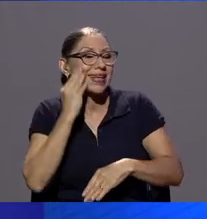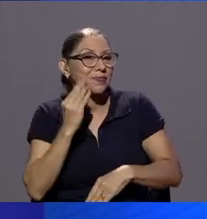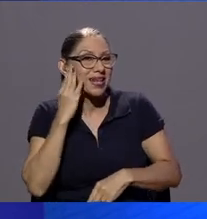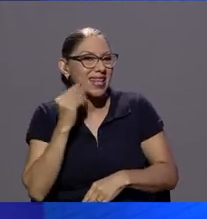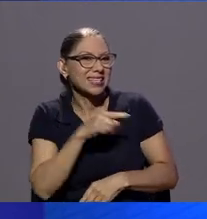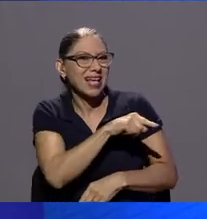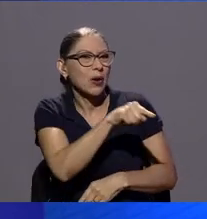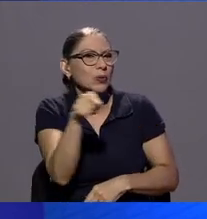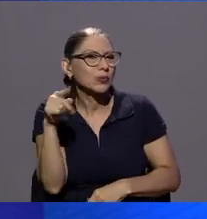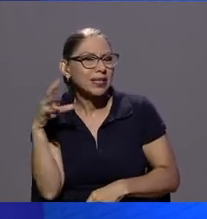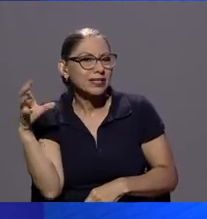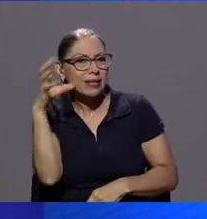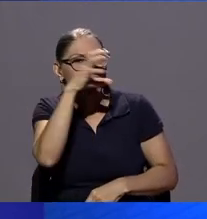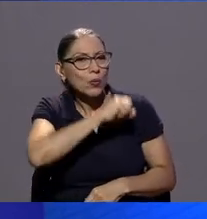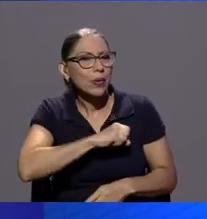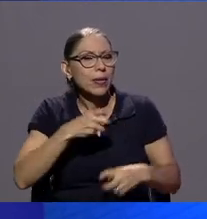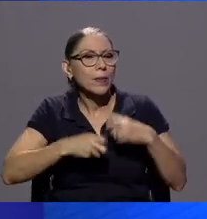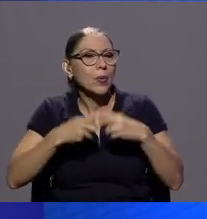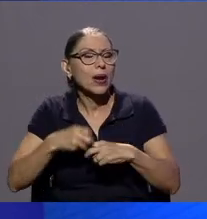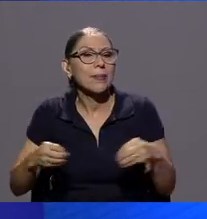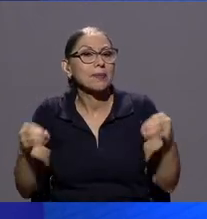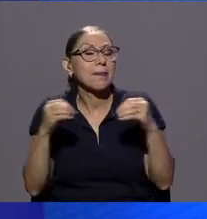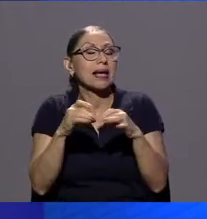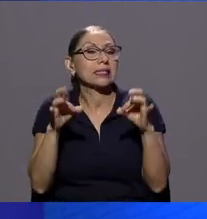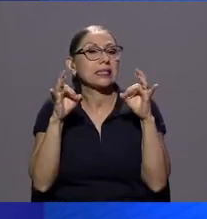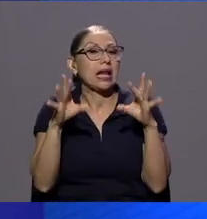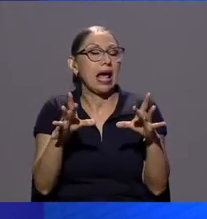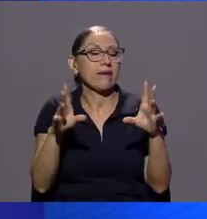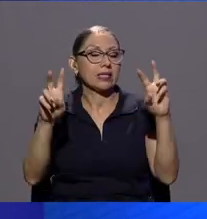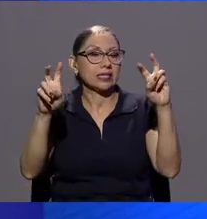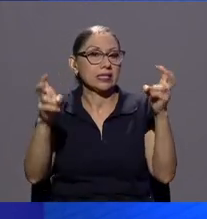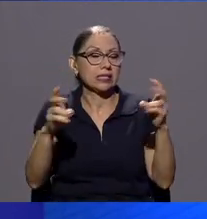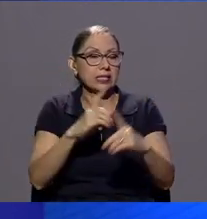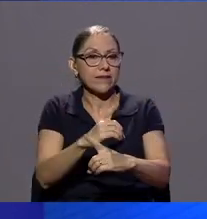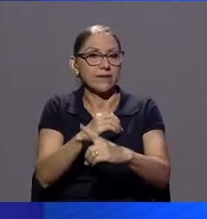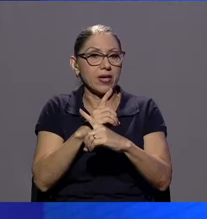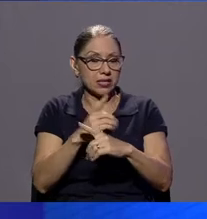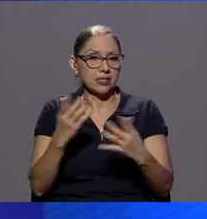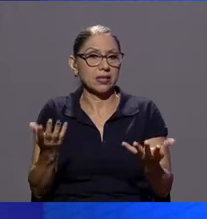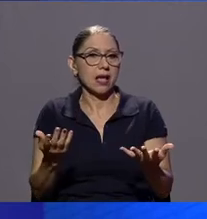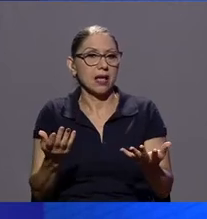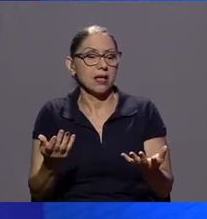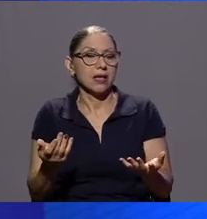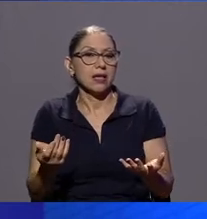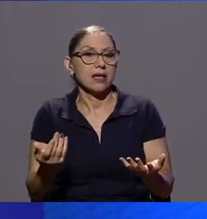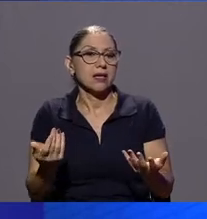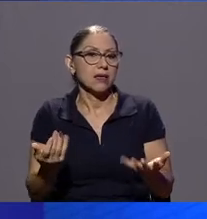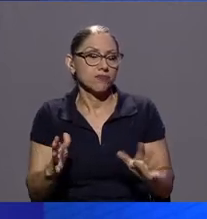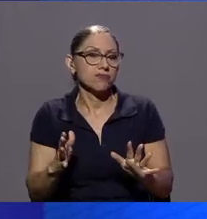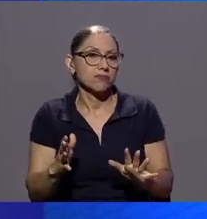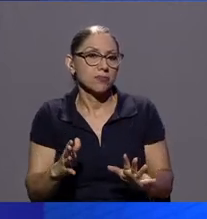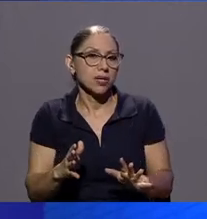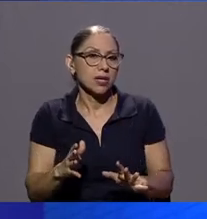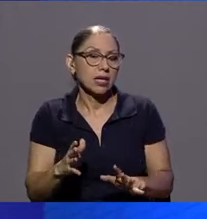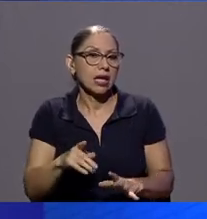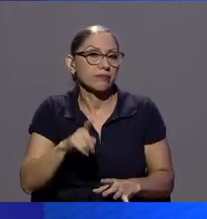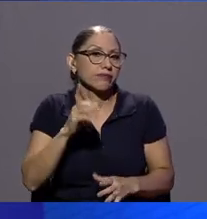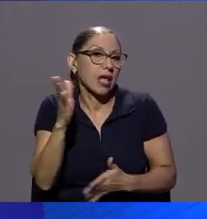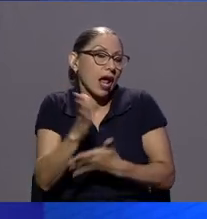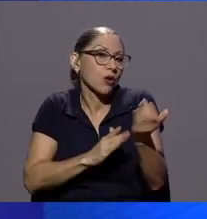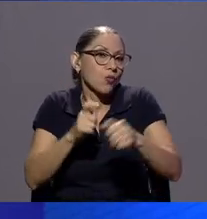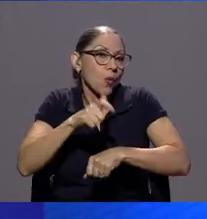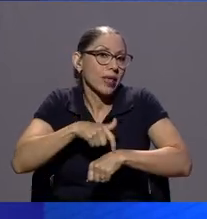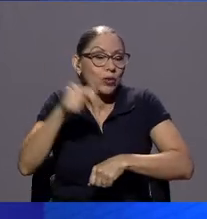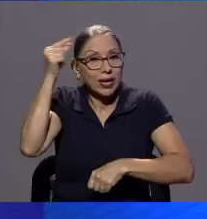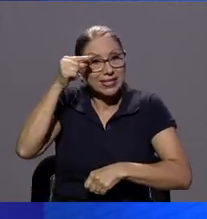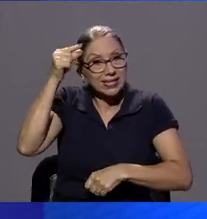que son como los problemas más graves que tenemos en materia de defensa y que lo que efectivamente tendrá que hacer en algún momento el